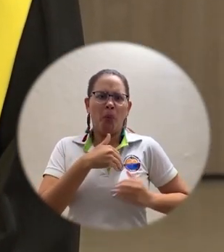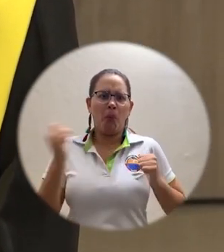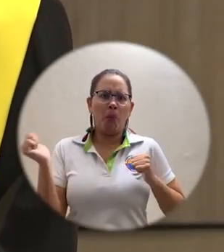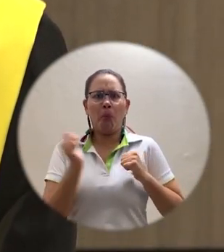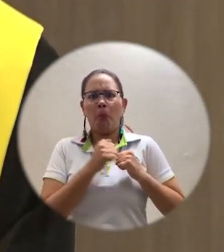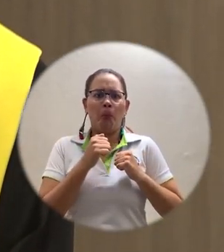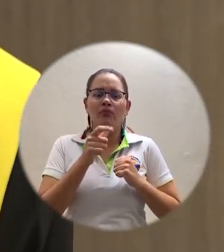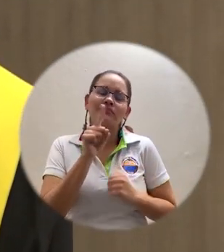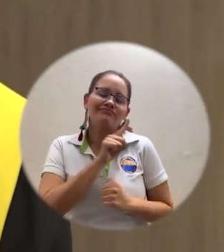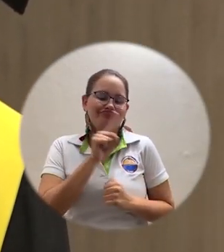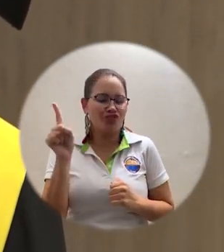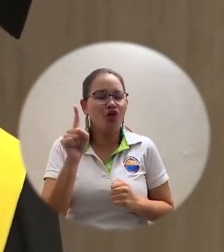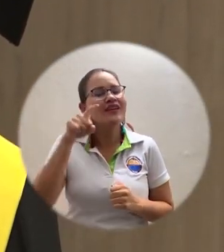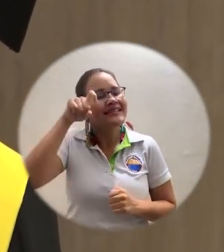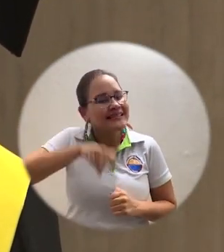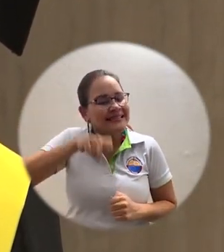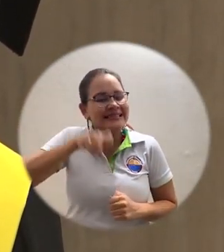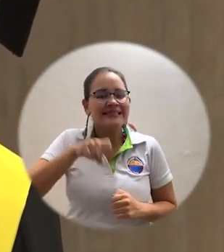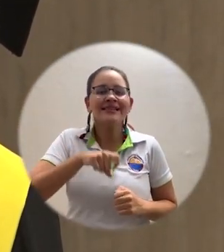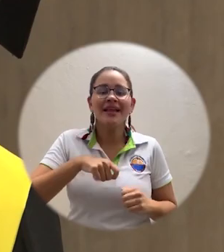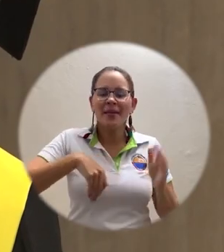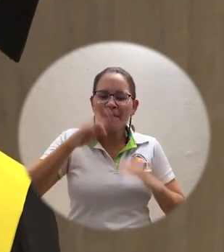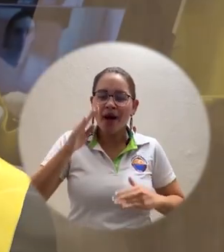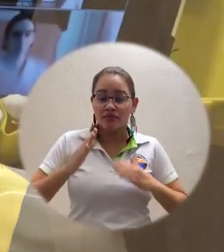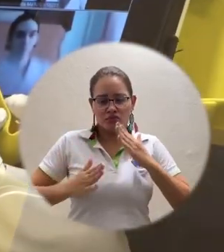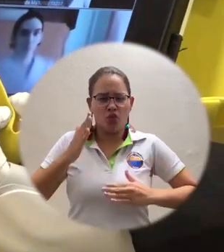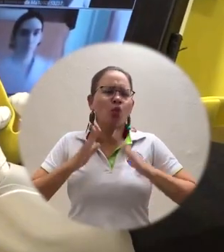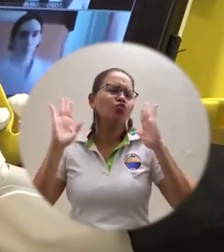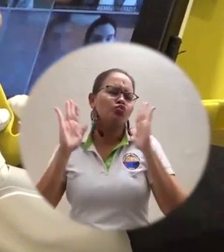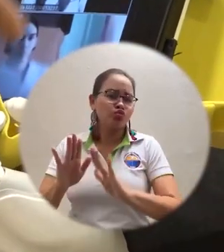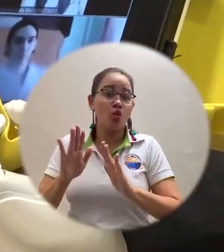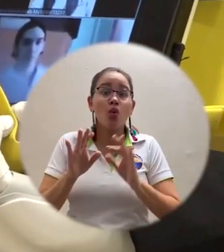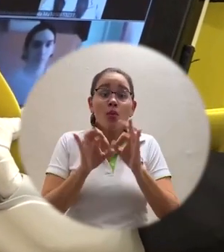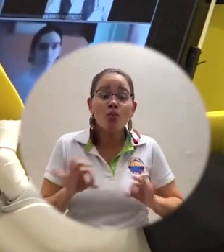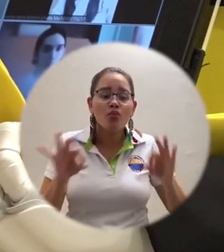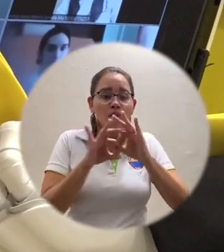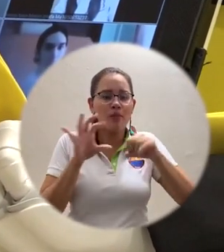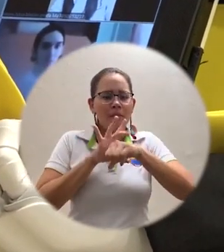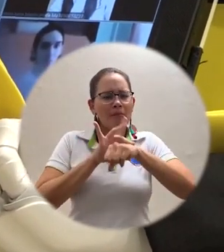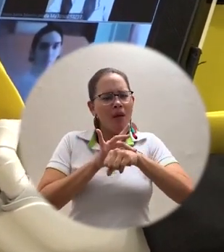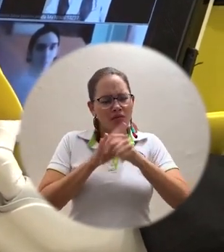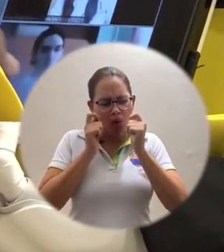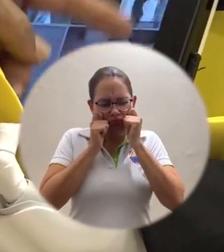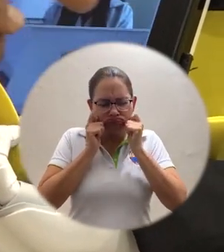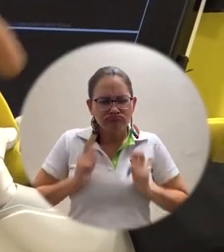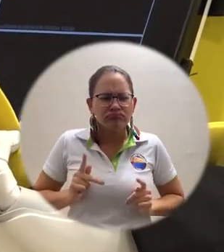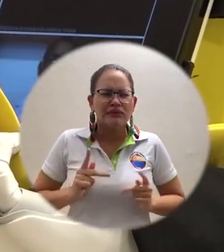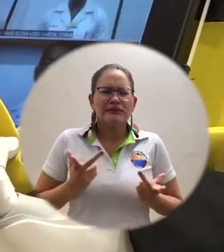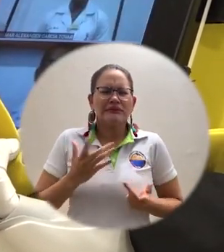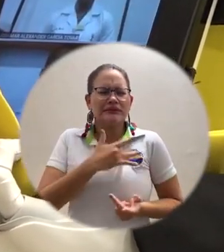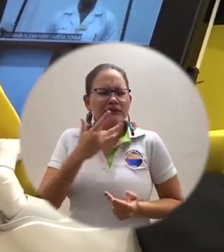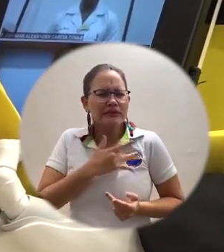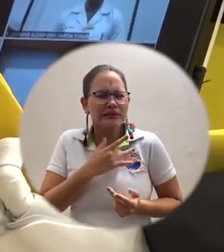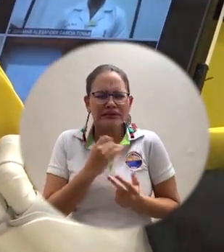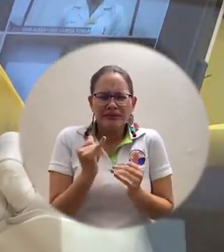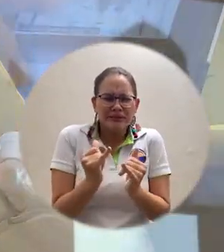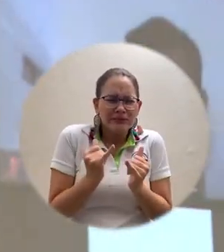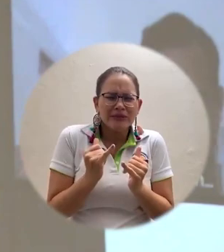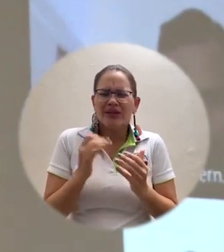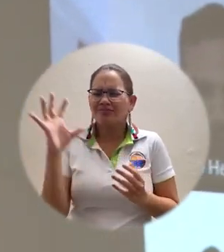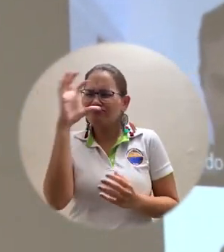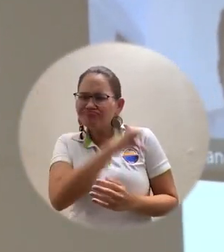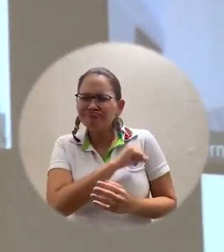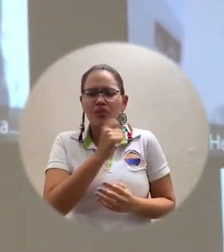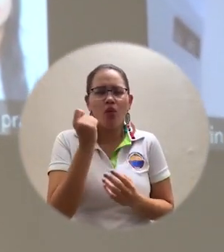la salud. Necesitamos que los robots sigan siendo robots, pero que nuestros médicos sean cada vez más humanos. Necesitamos que nuestros